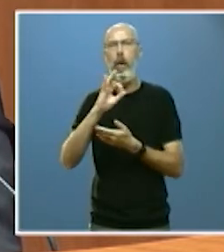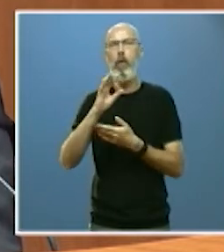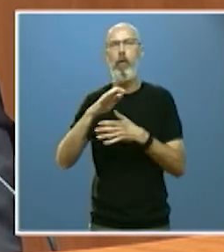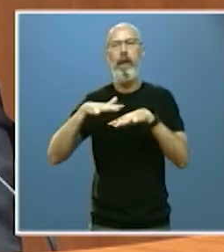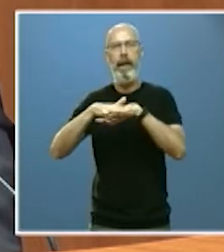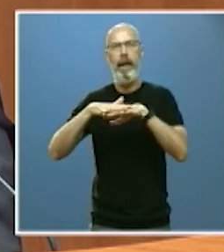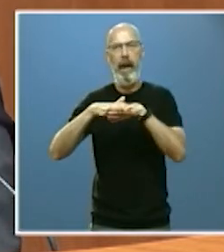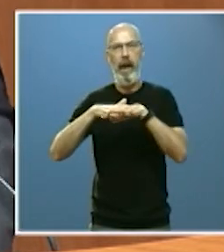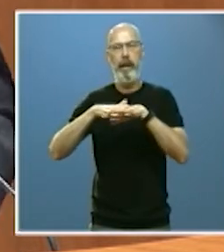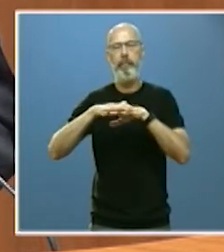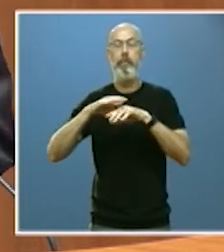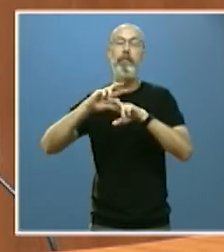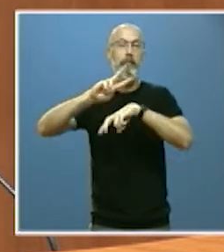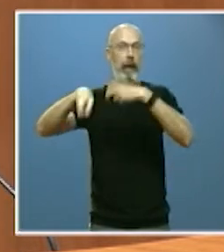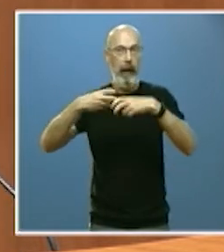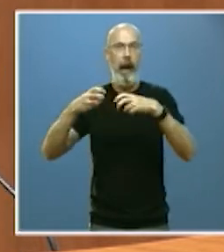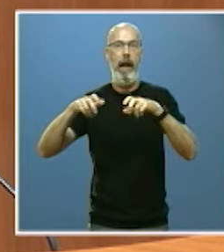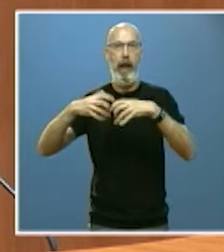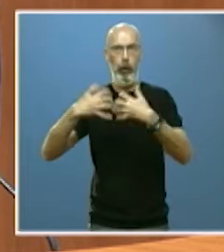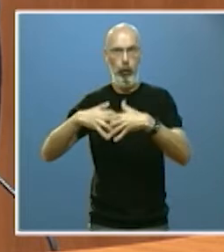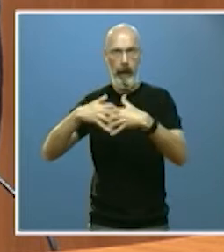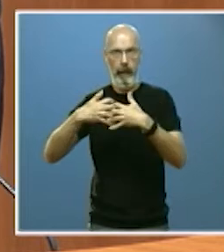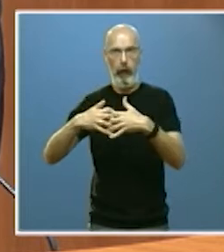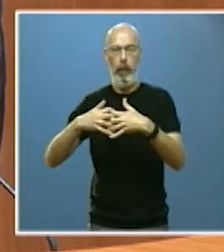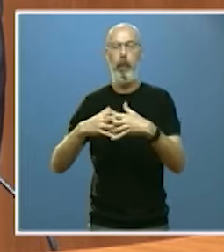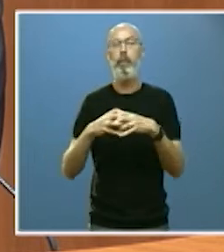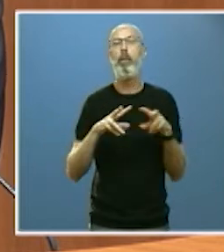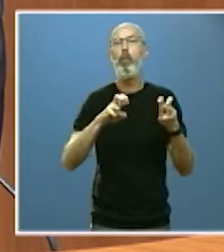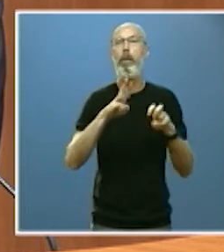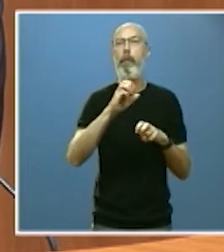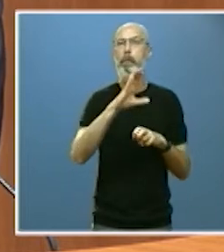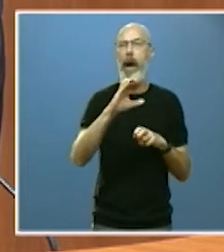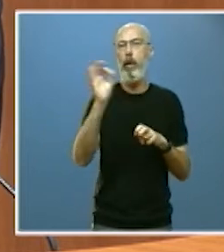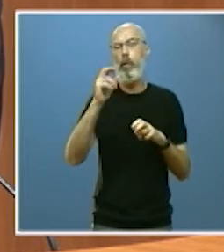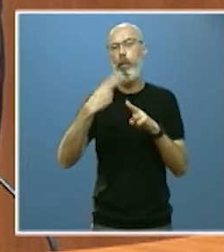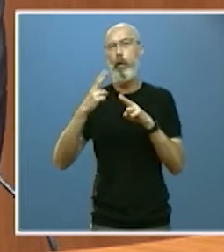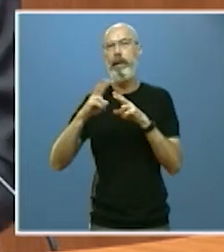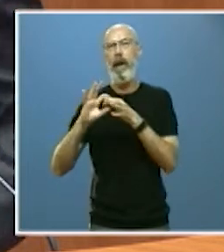reindustrialización, la nueva PAC o la política de cohesión.